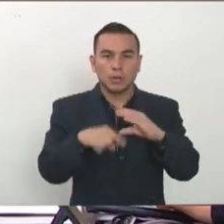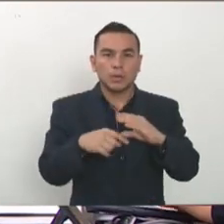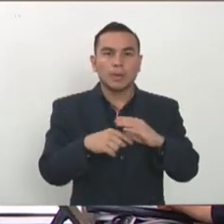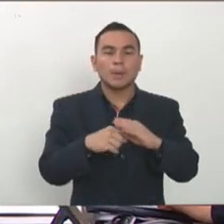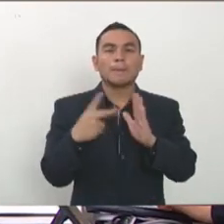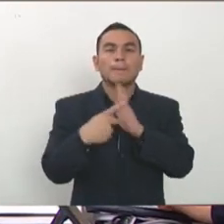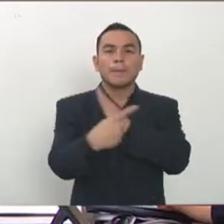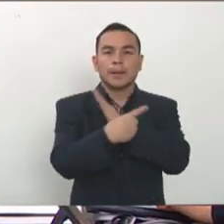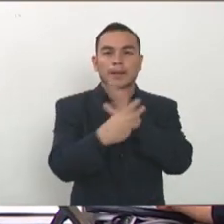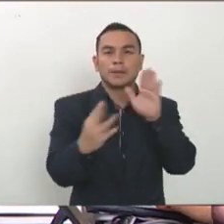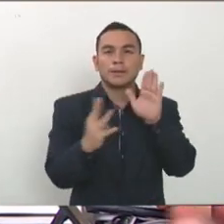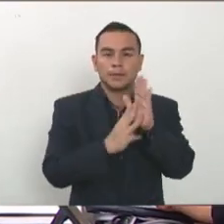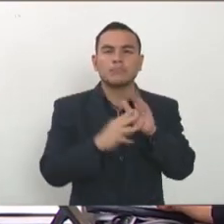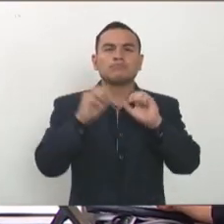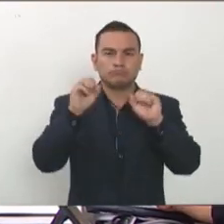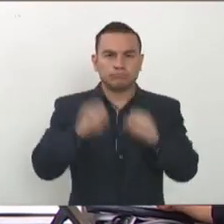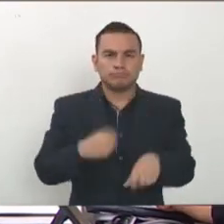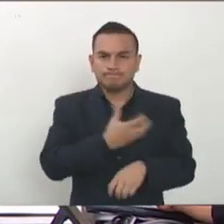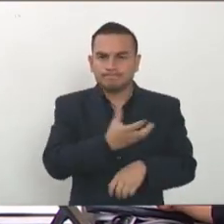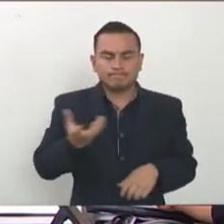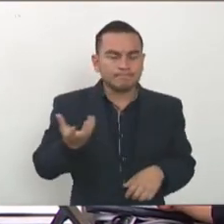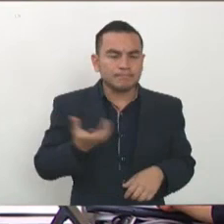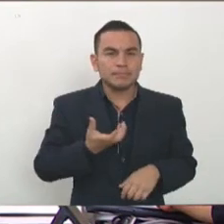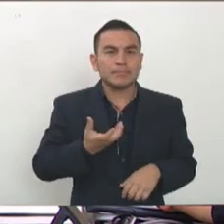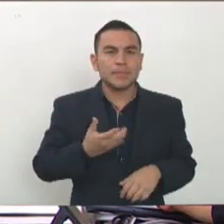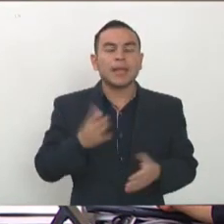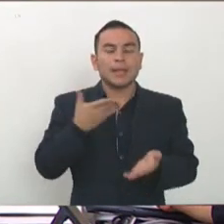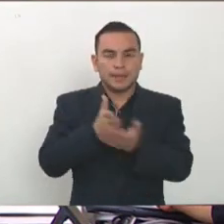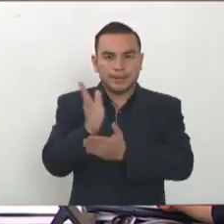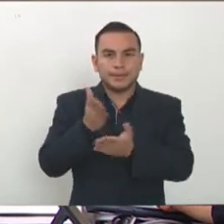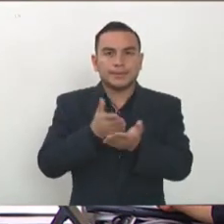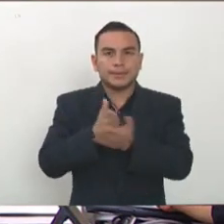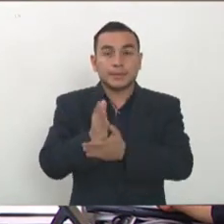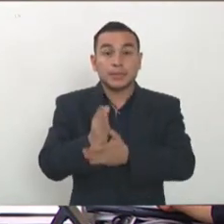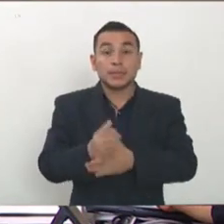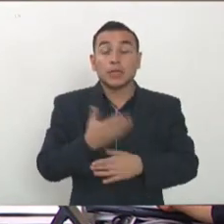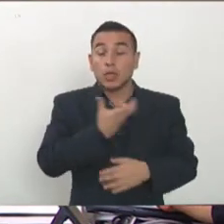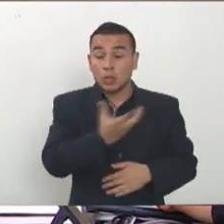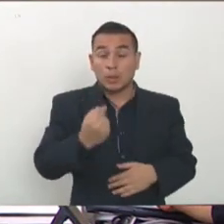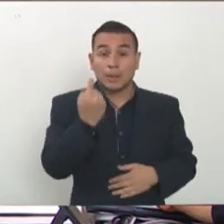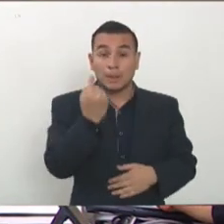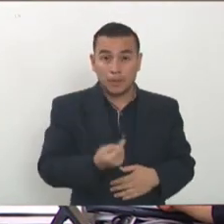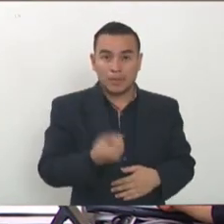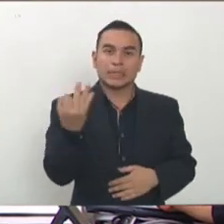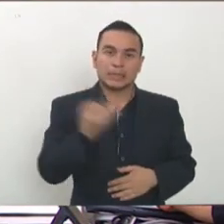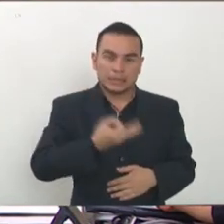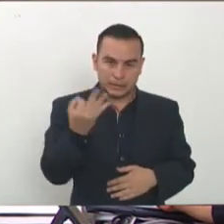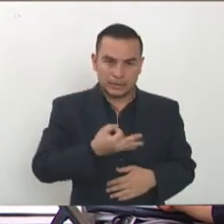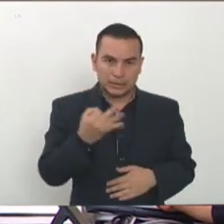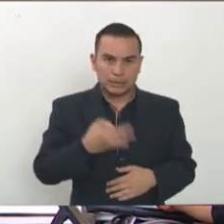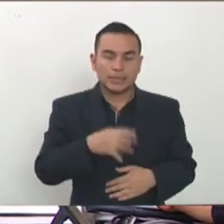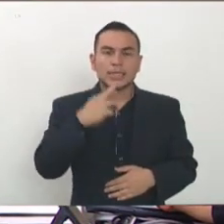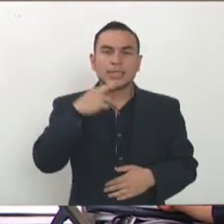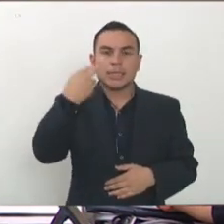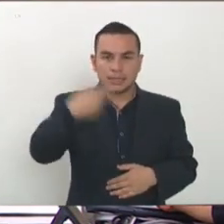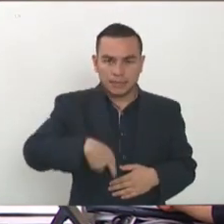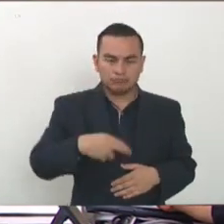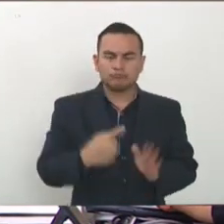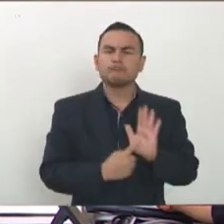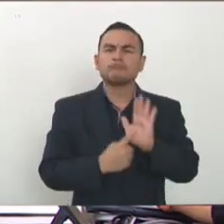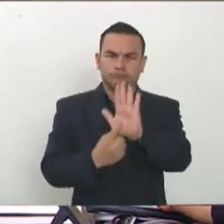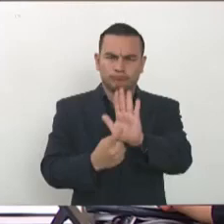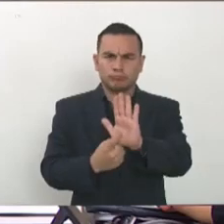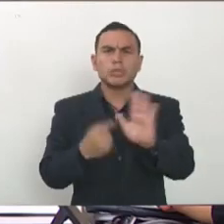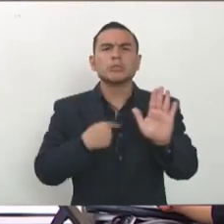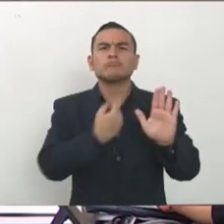formulario y todo para que todos puedan acceder todos los que lo necesiten y que lo comprueben y no está difícil